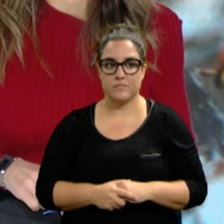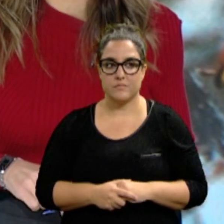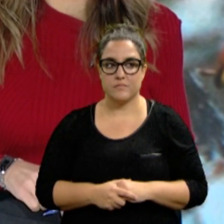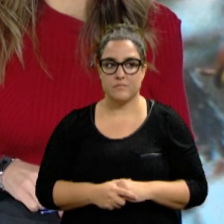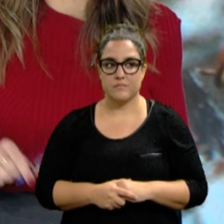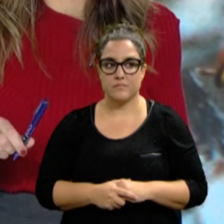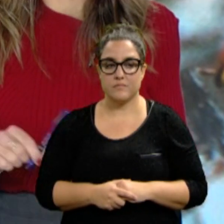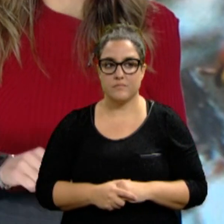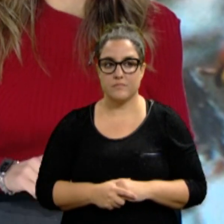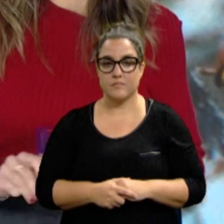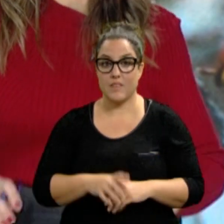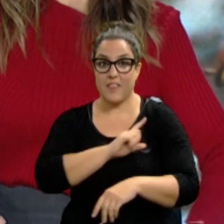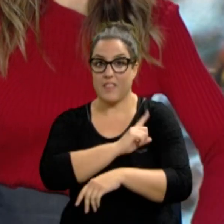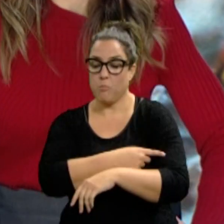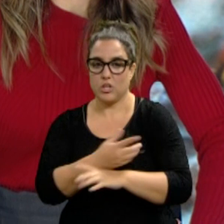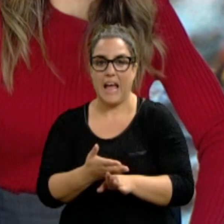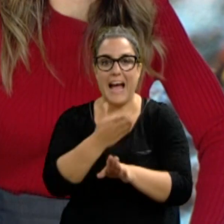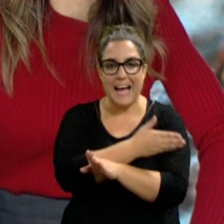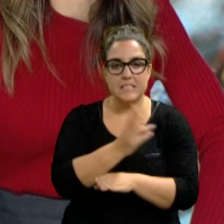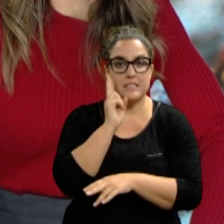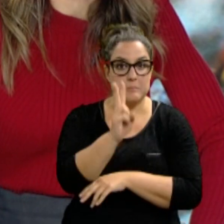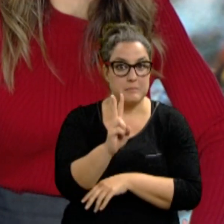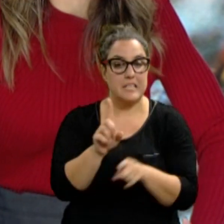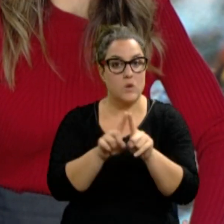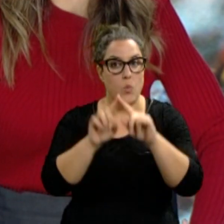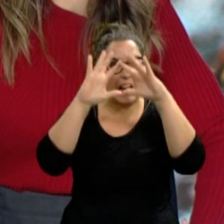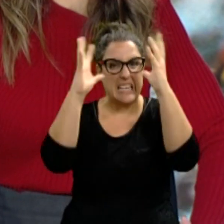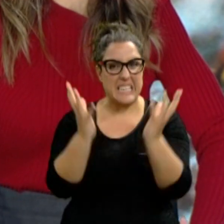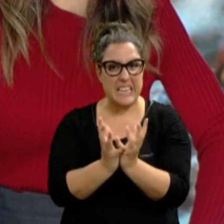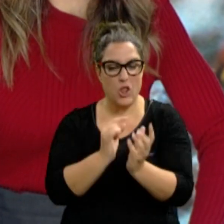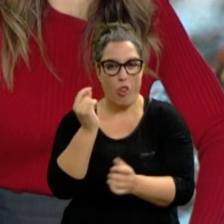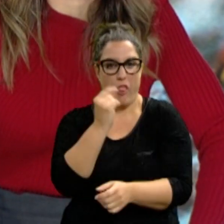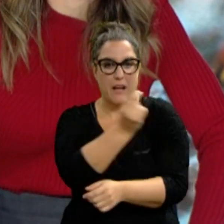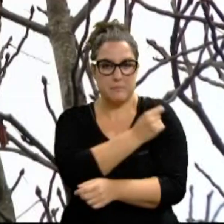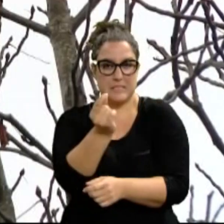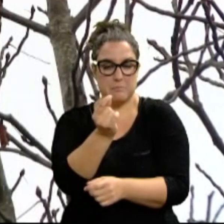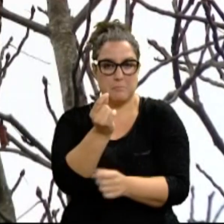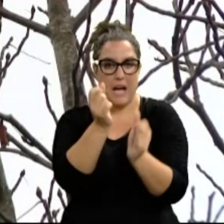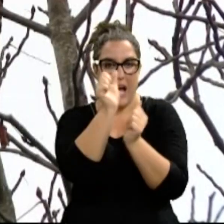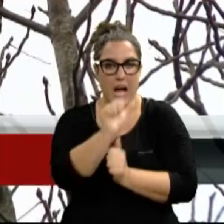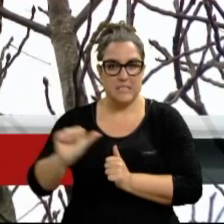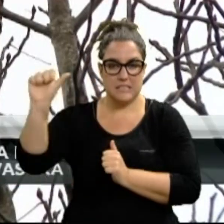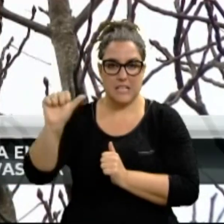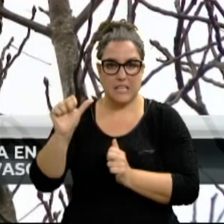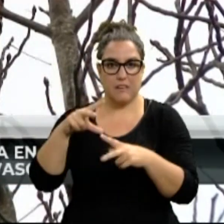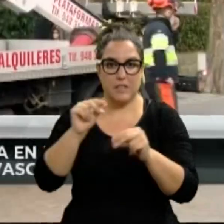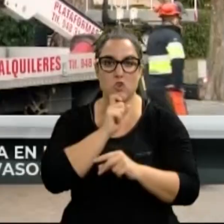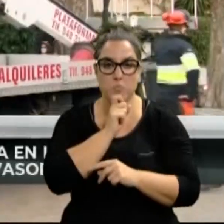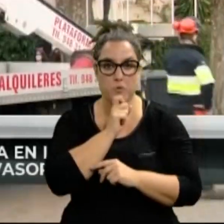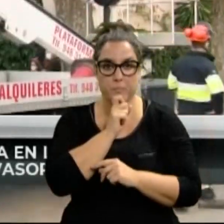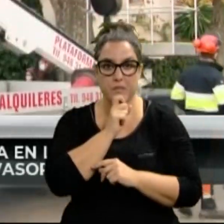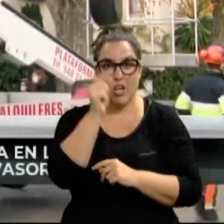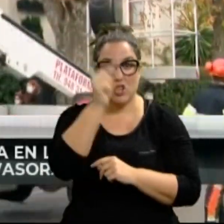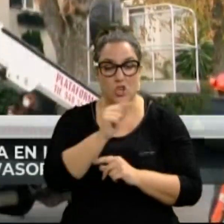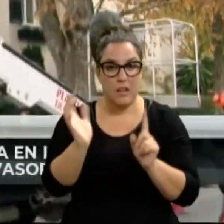Y antes de los deportes lo que van a ver ahora es cómo se acaba con un nido de avispa asiática. Hasta 73 como este